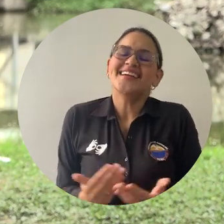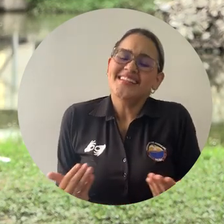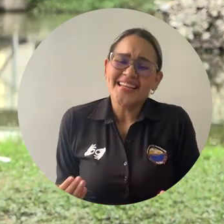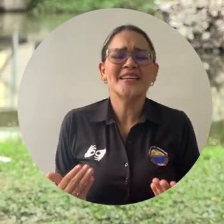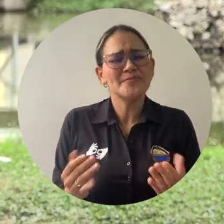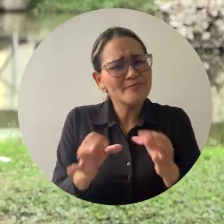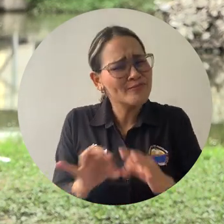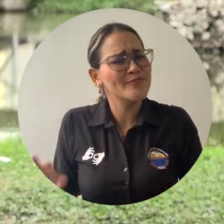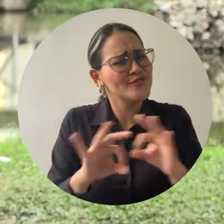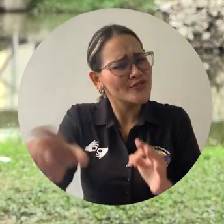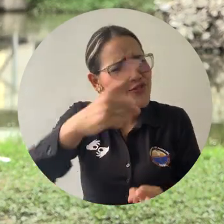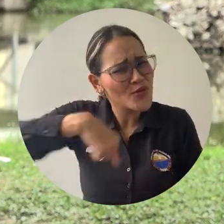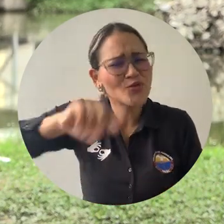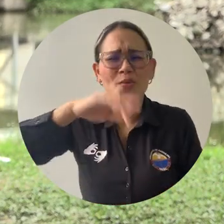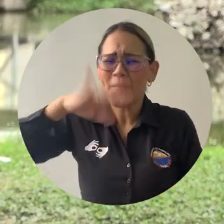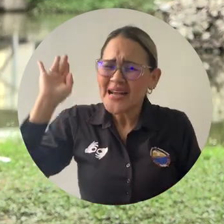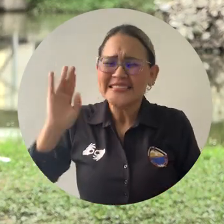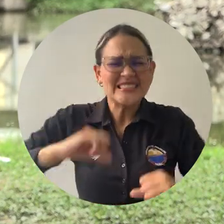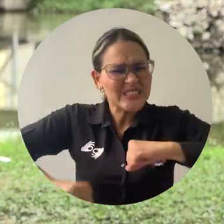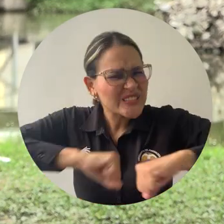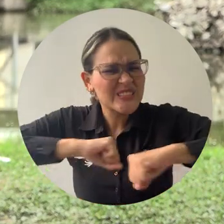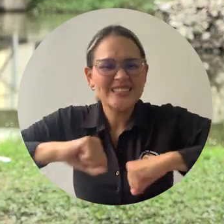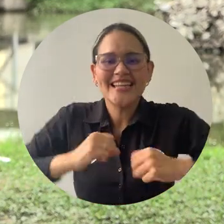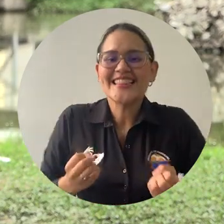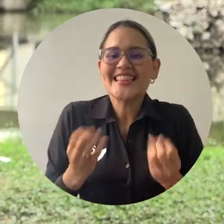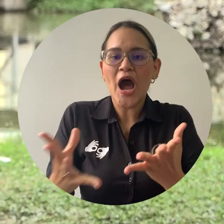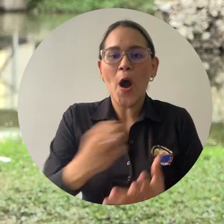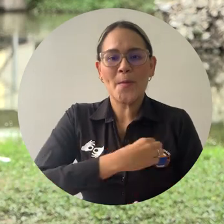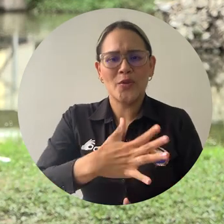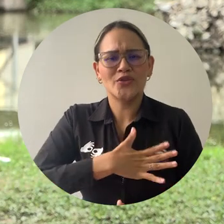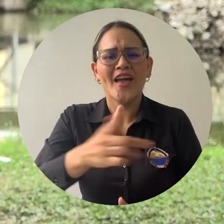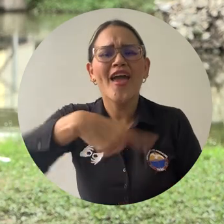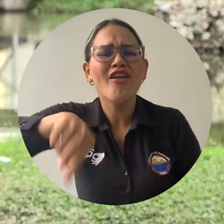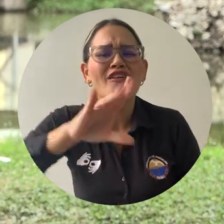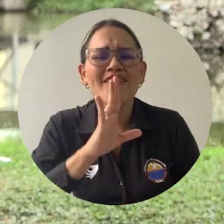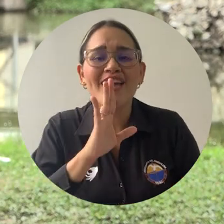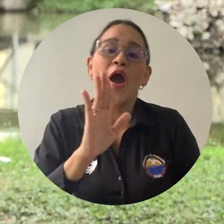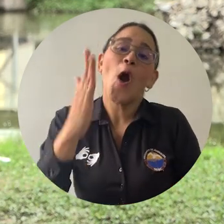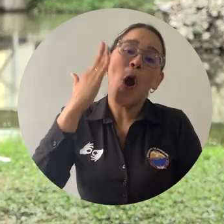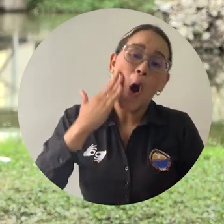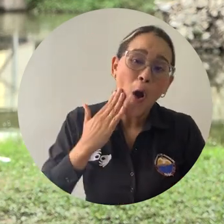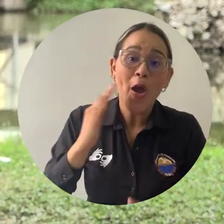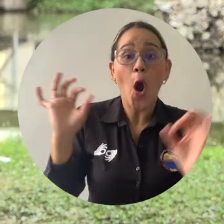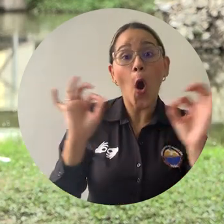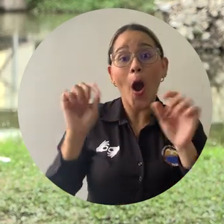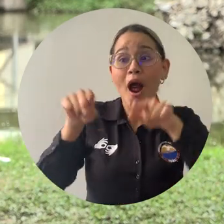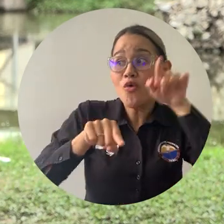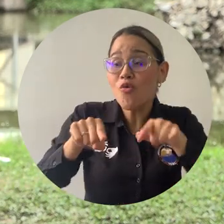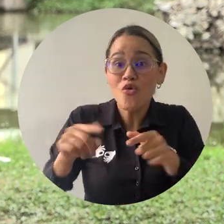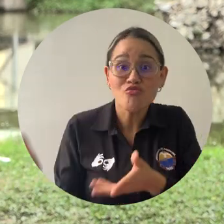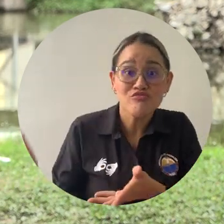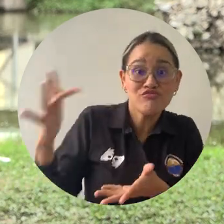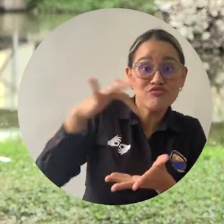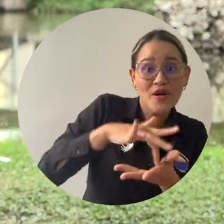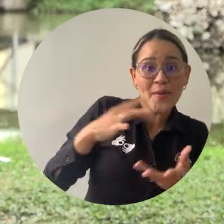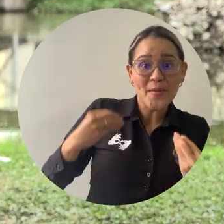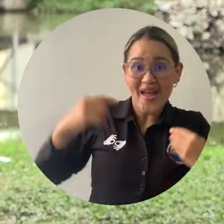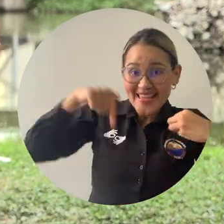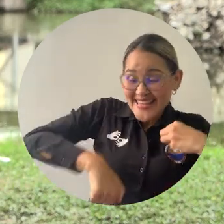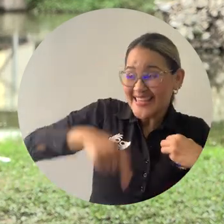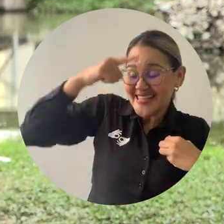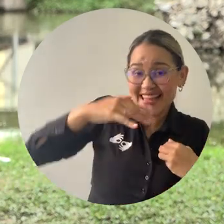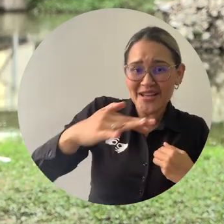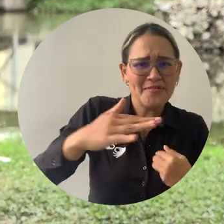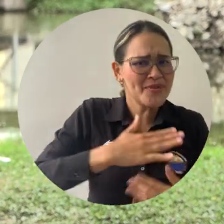Así que es nuestro trabajo tratar de brindarles más y mejores oportunidades a los jóvenes que vienen, a los migrantes, tratar de construir una ciudad